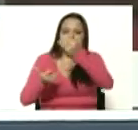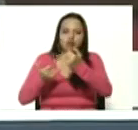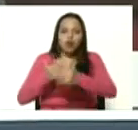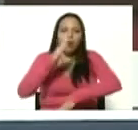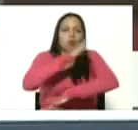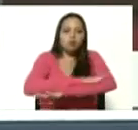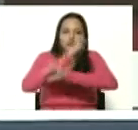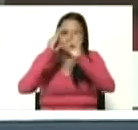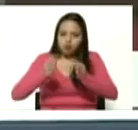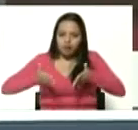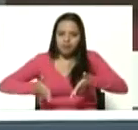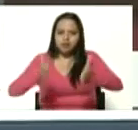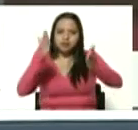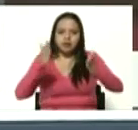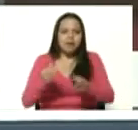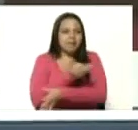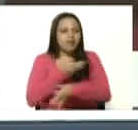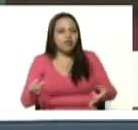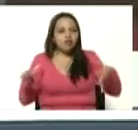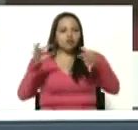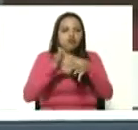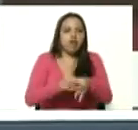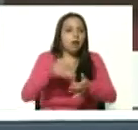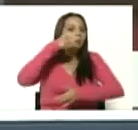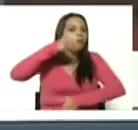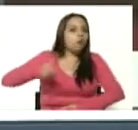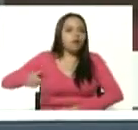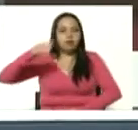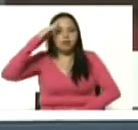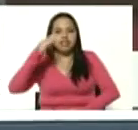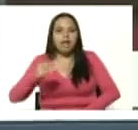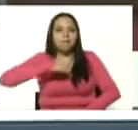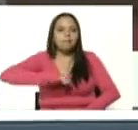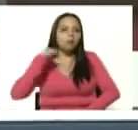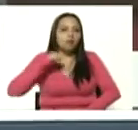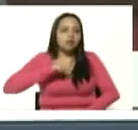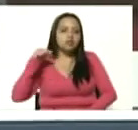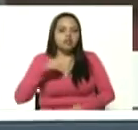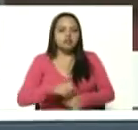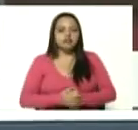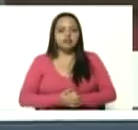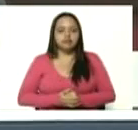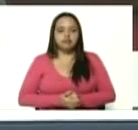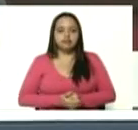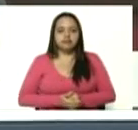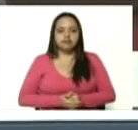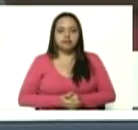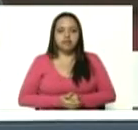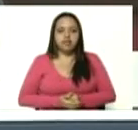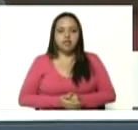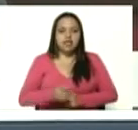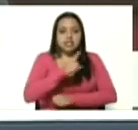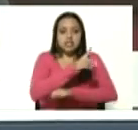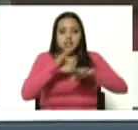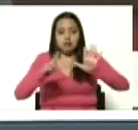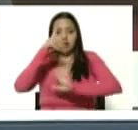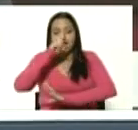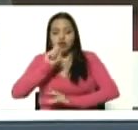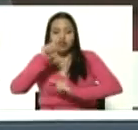en perfecta unión cívico militar policial 19 años después